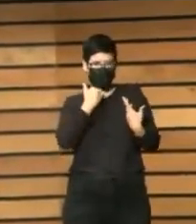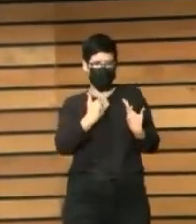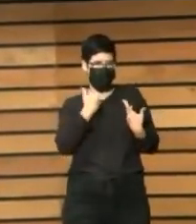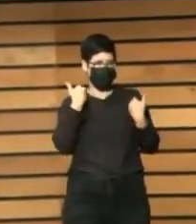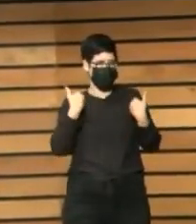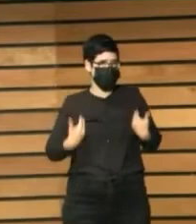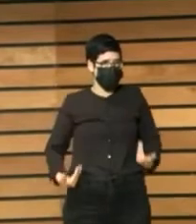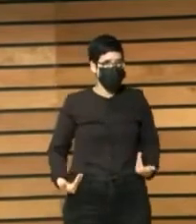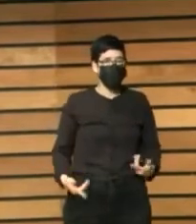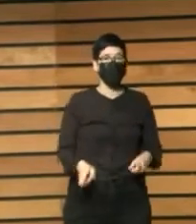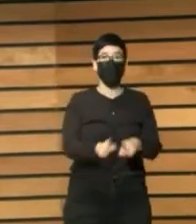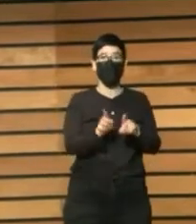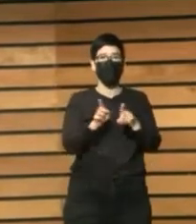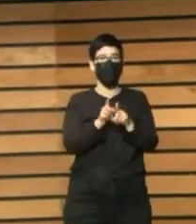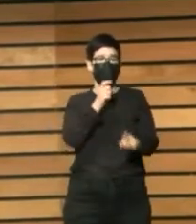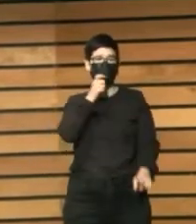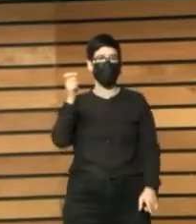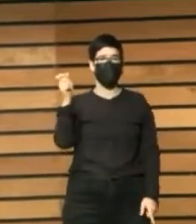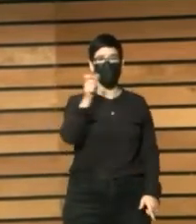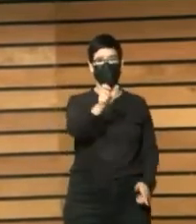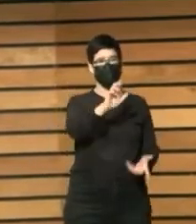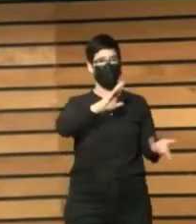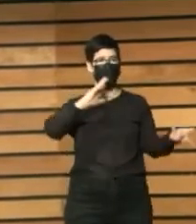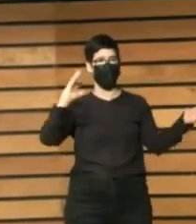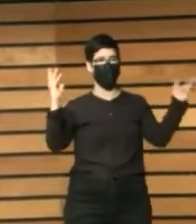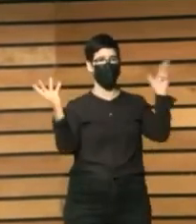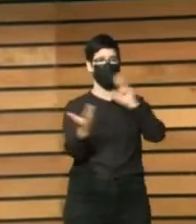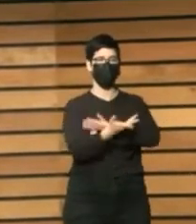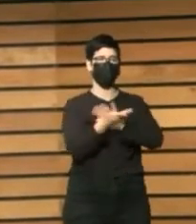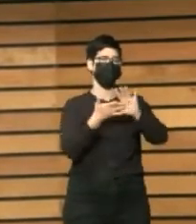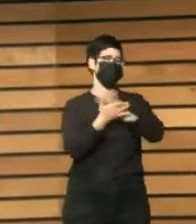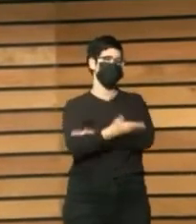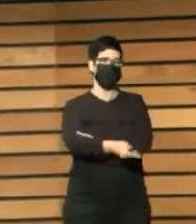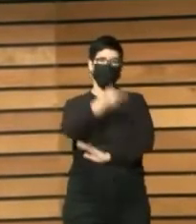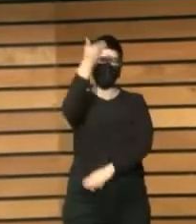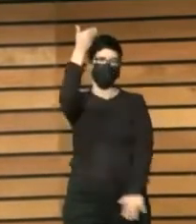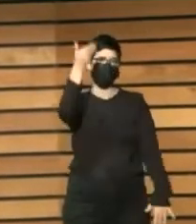la palabra transformación se convierte en algo que es absolutamente necesario.